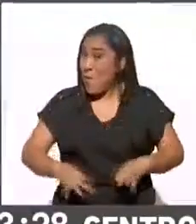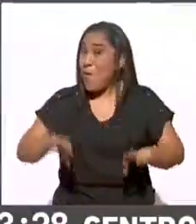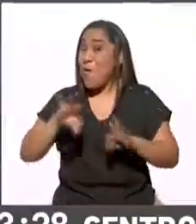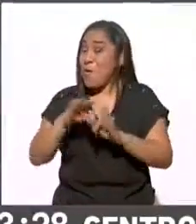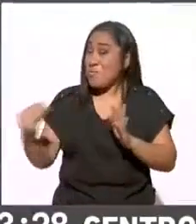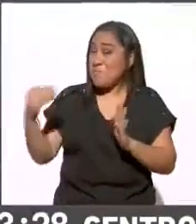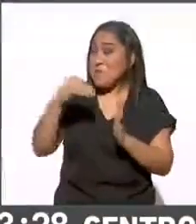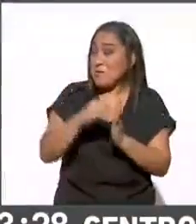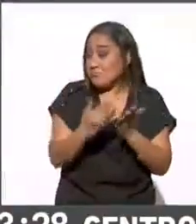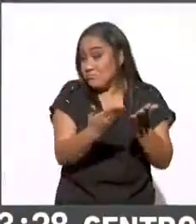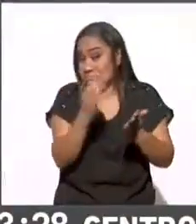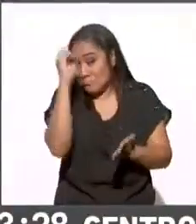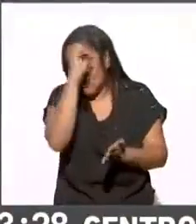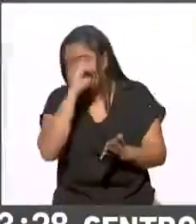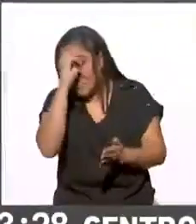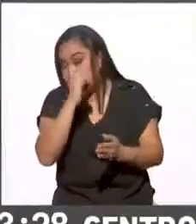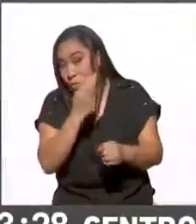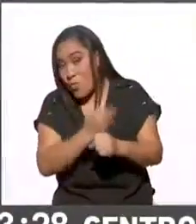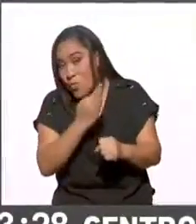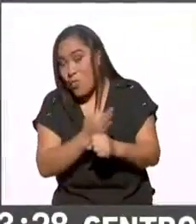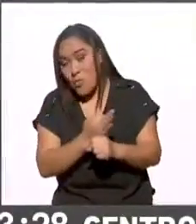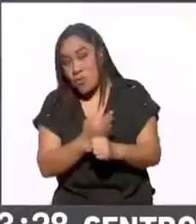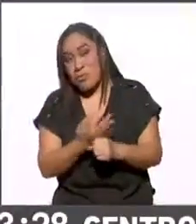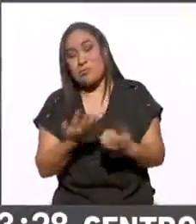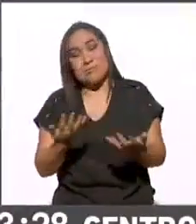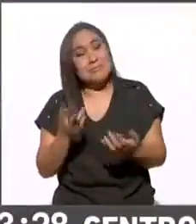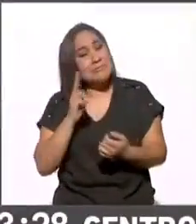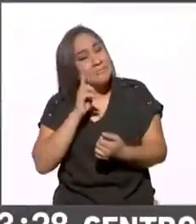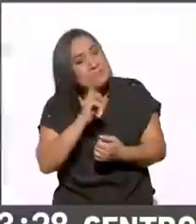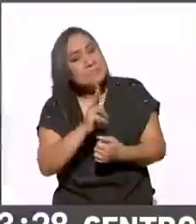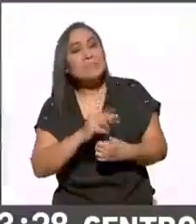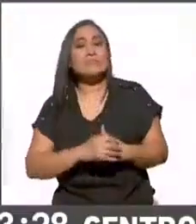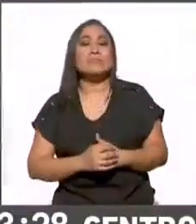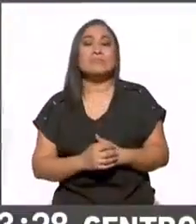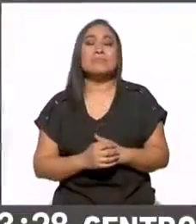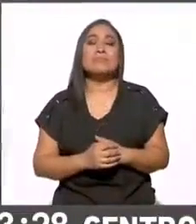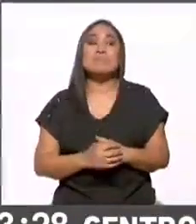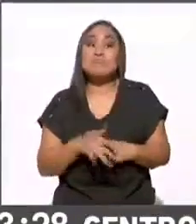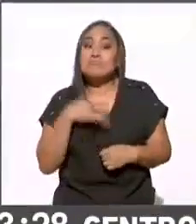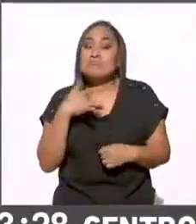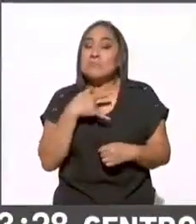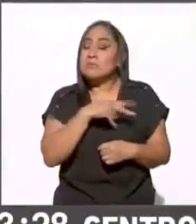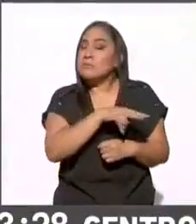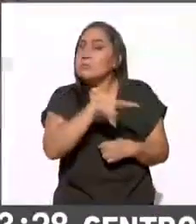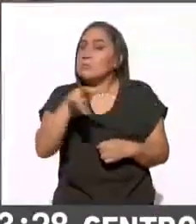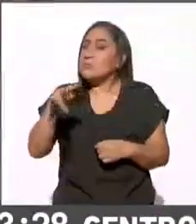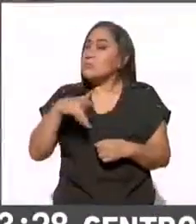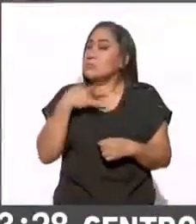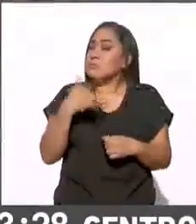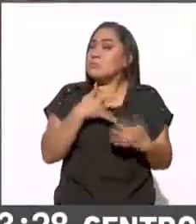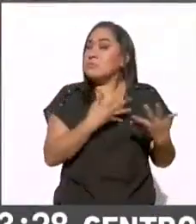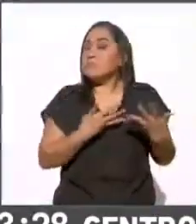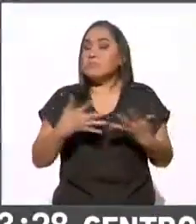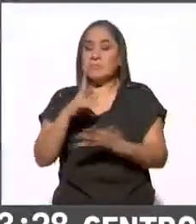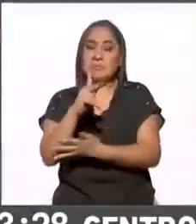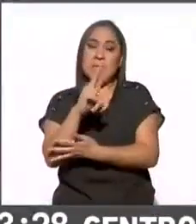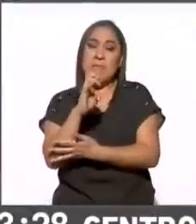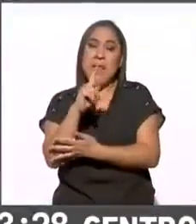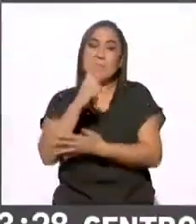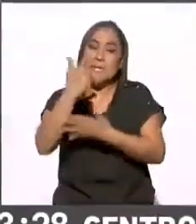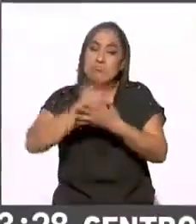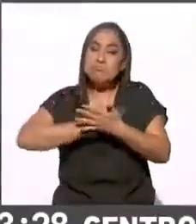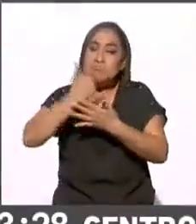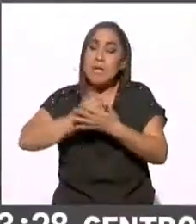puedes comentar tú ahora también de la situación que estamos viendo con el panorama de cómo va el PREP en las